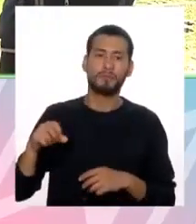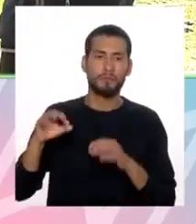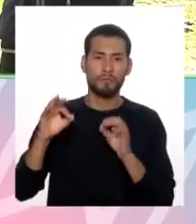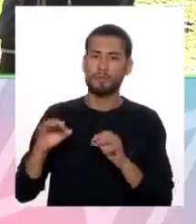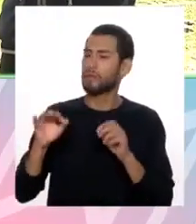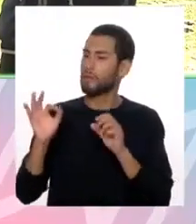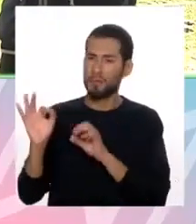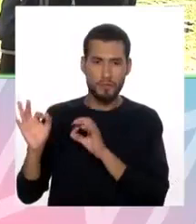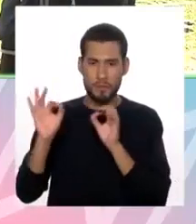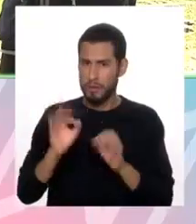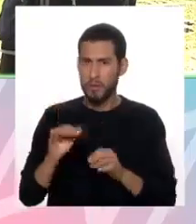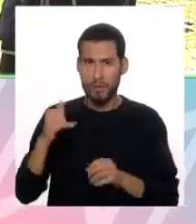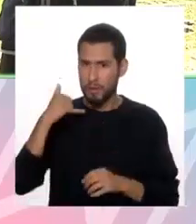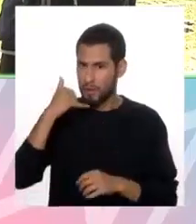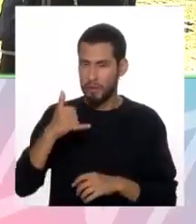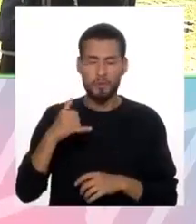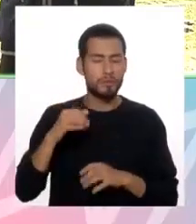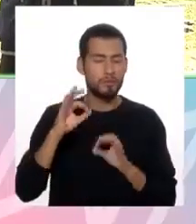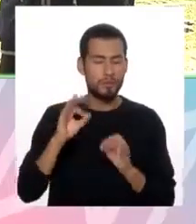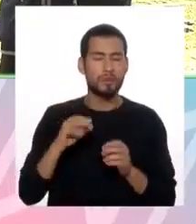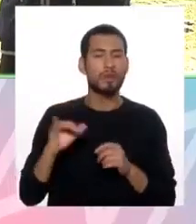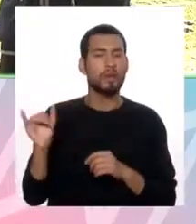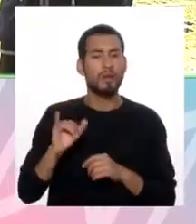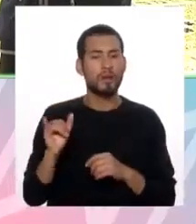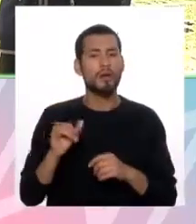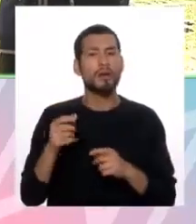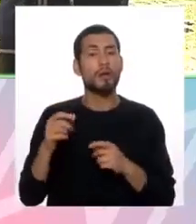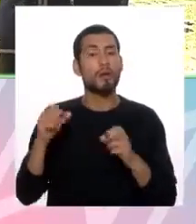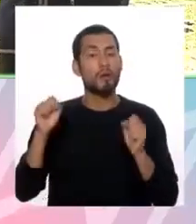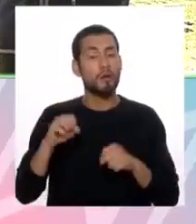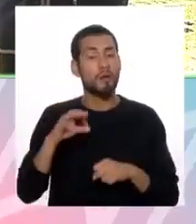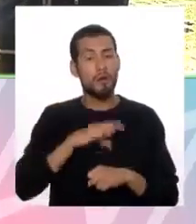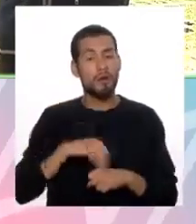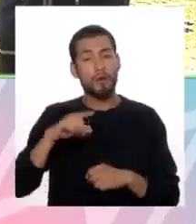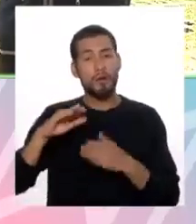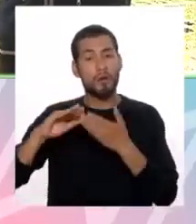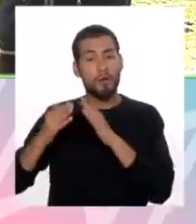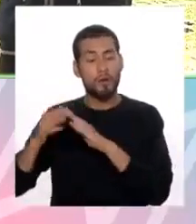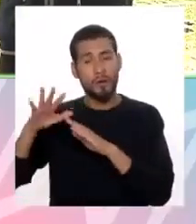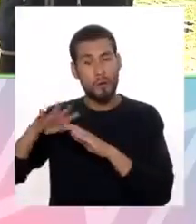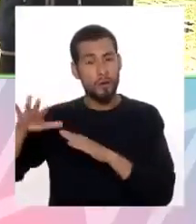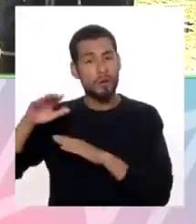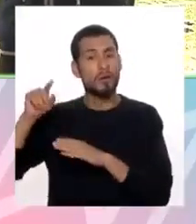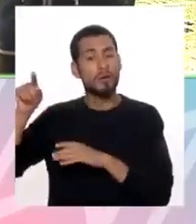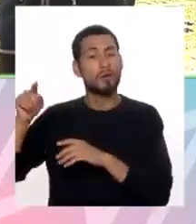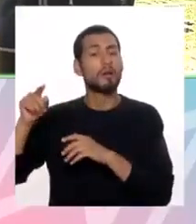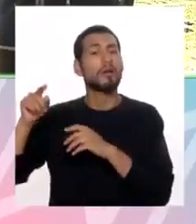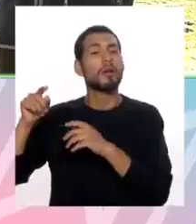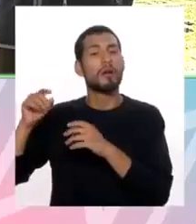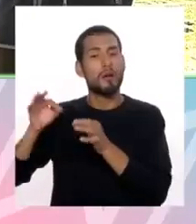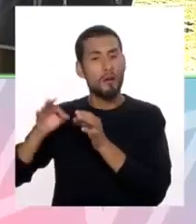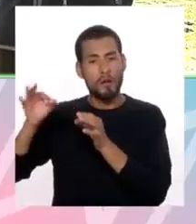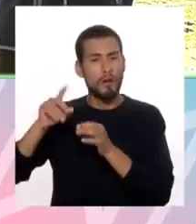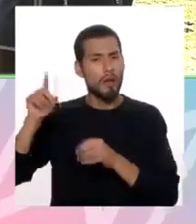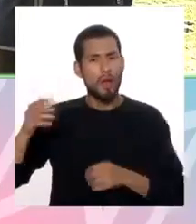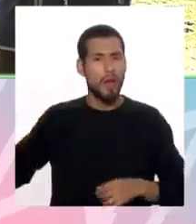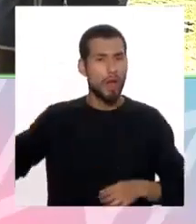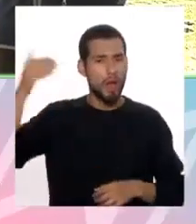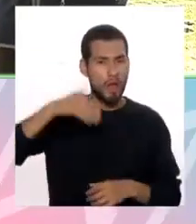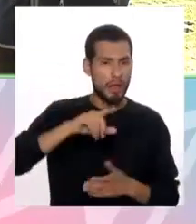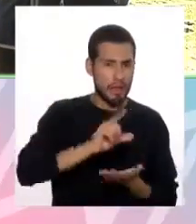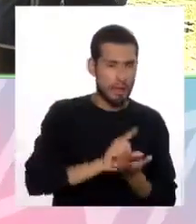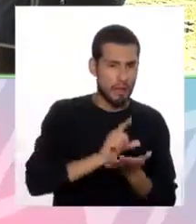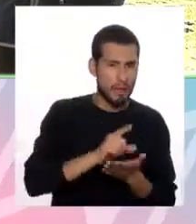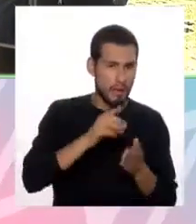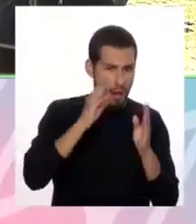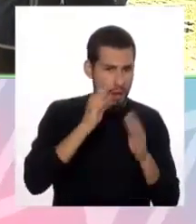es el mismo procedimiento y además la ventaja que tienen los comunitarios en provincia es que de repente ya no tengan que venir hasta acá a Lima para